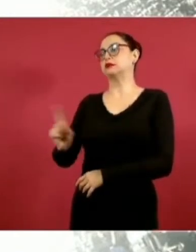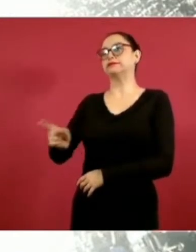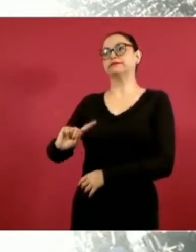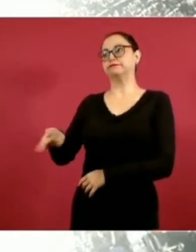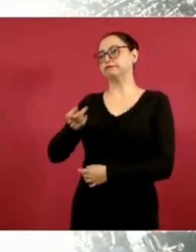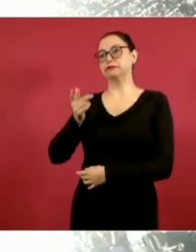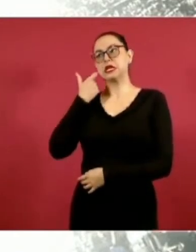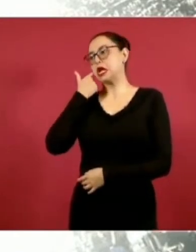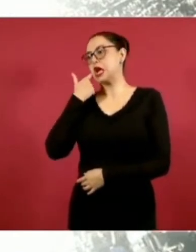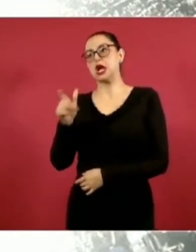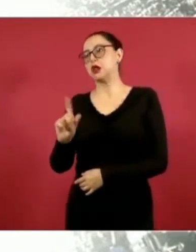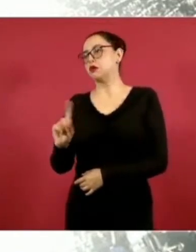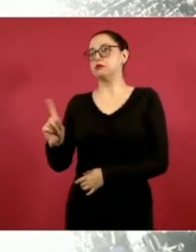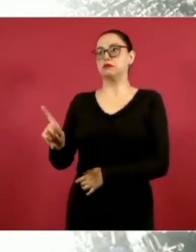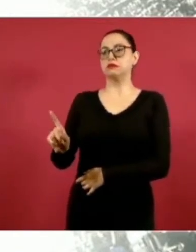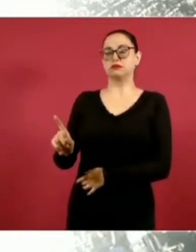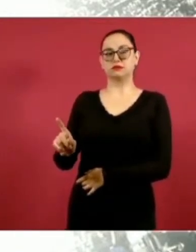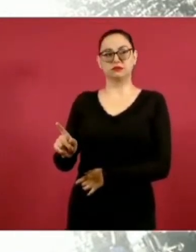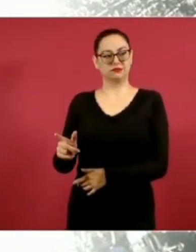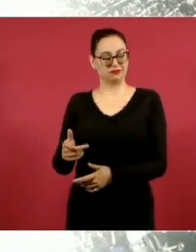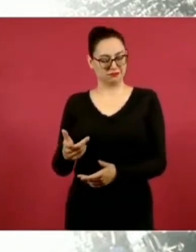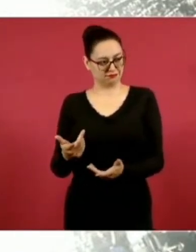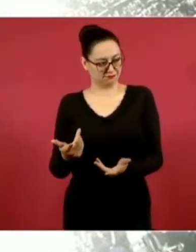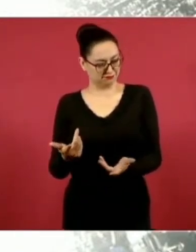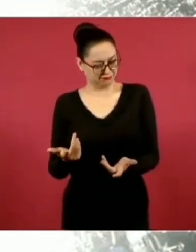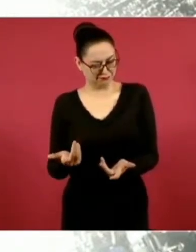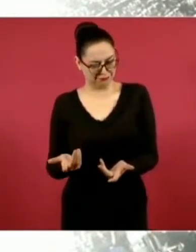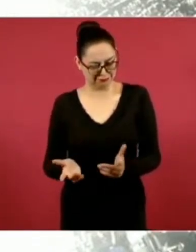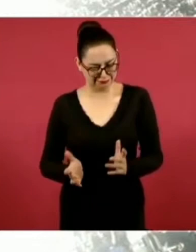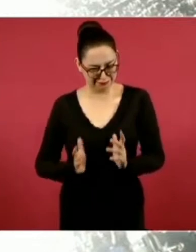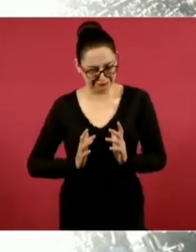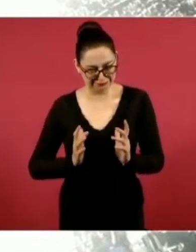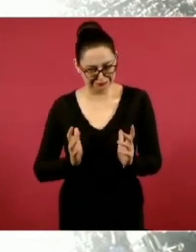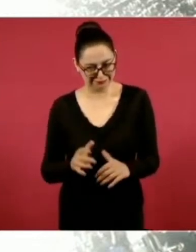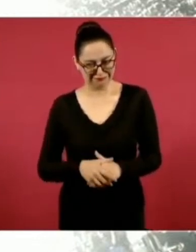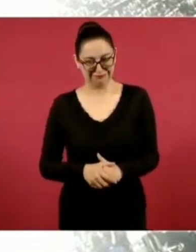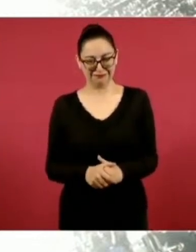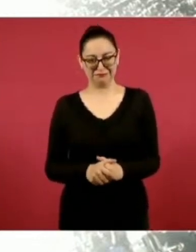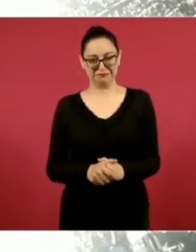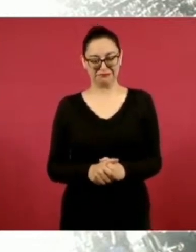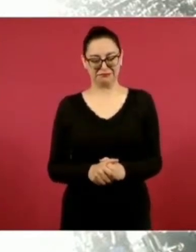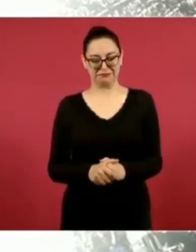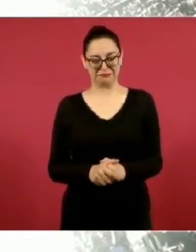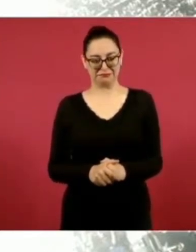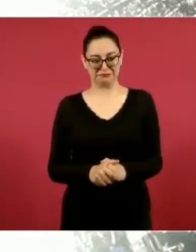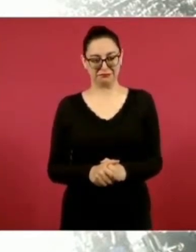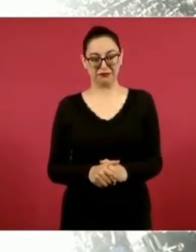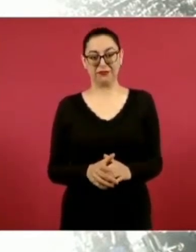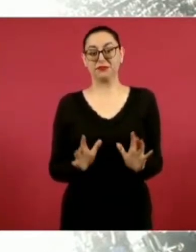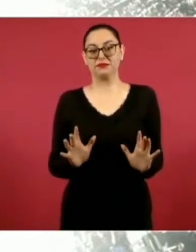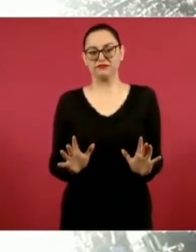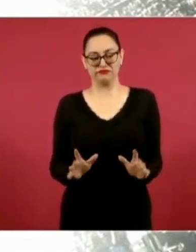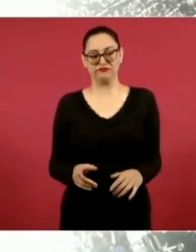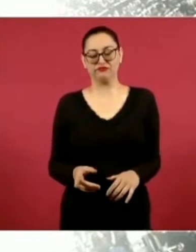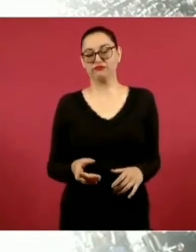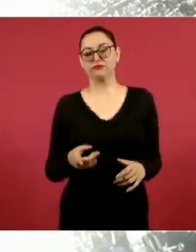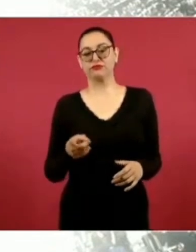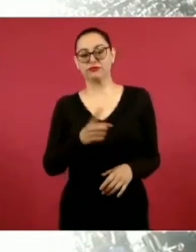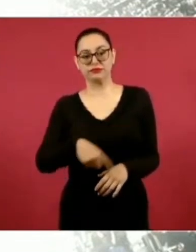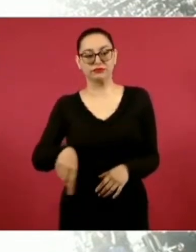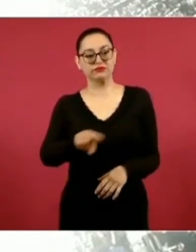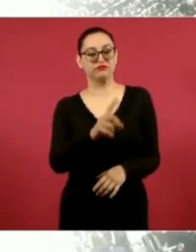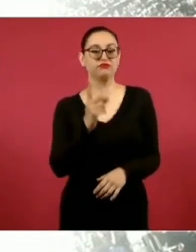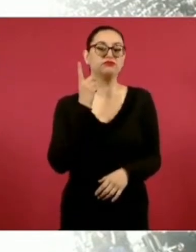Ah, pero no sólo son los legisladores, no